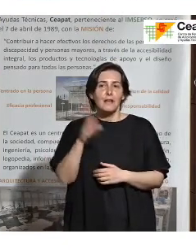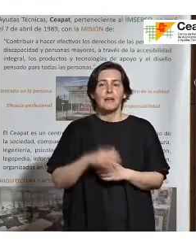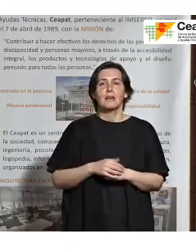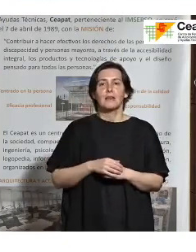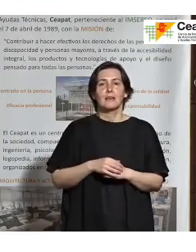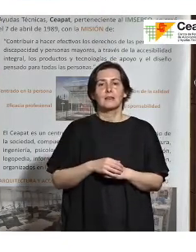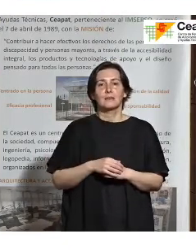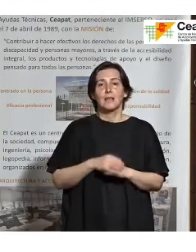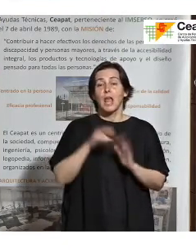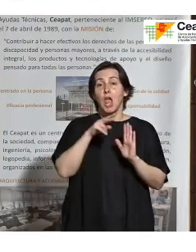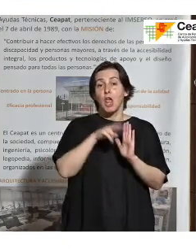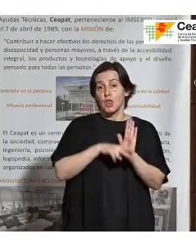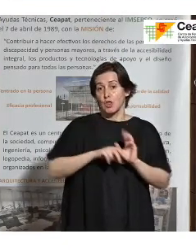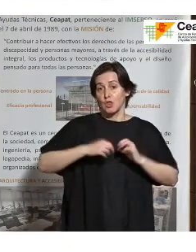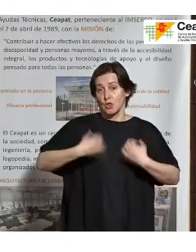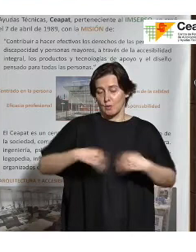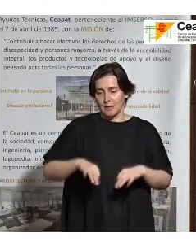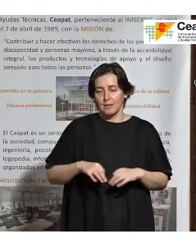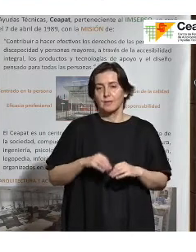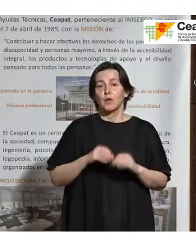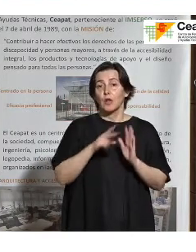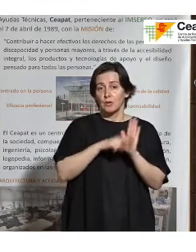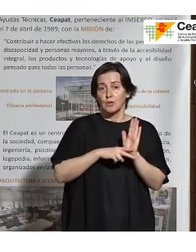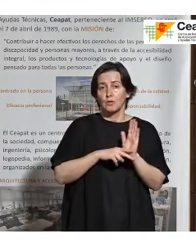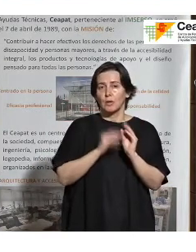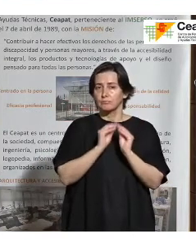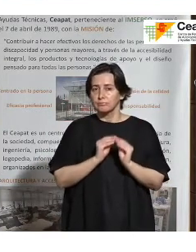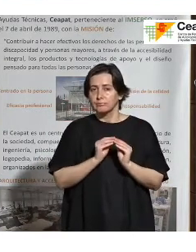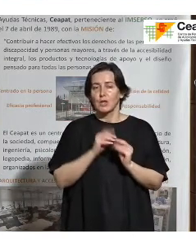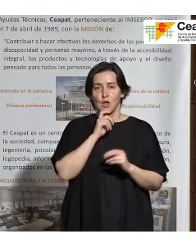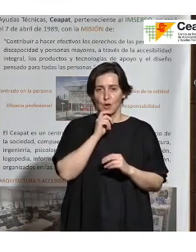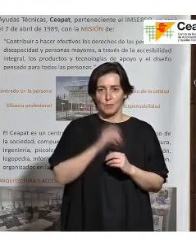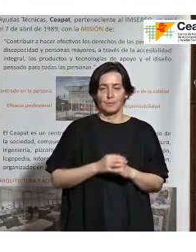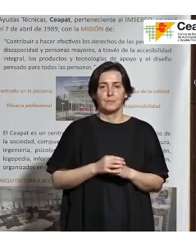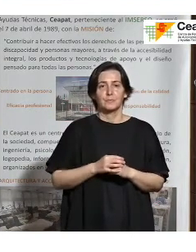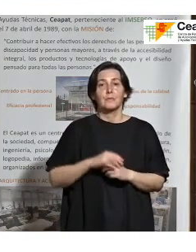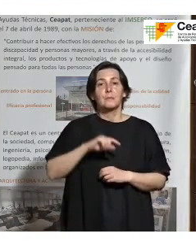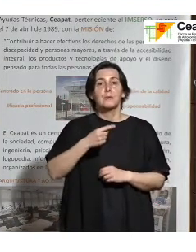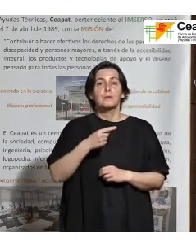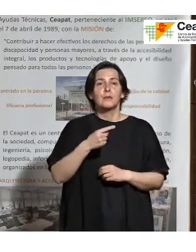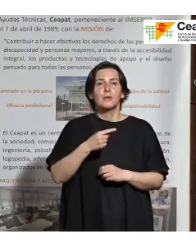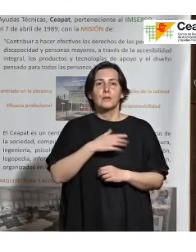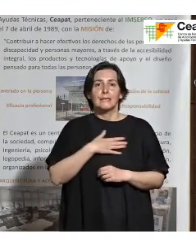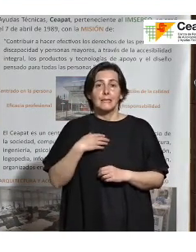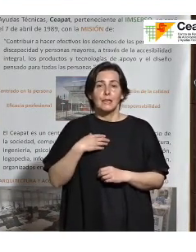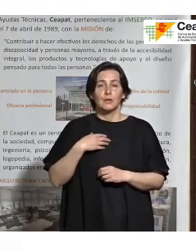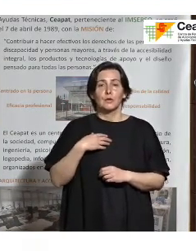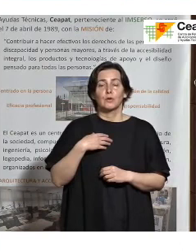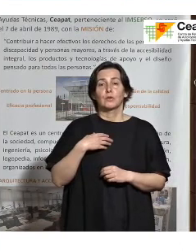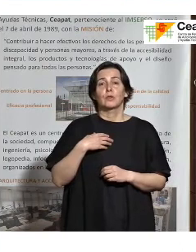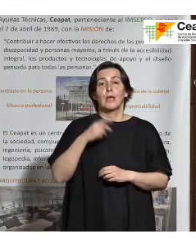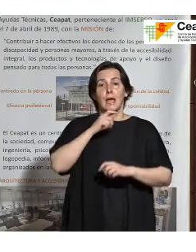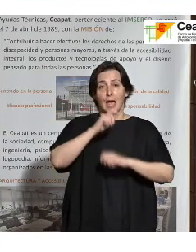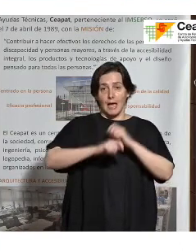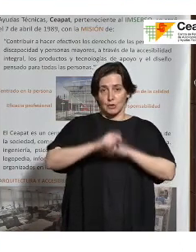acercaros a la normalización, cómo hemos hecho esta norma. Vale, primero me gustaría comentaros qué es UNE, la Asociación